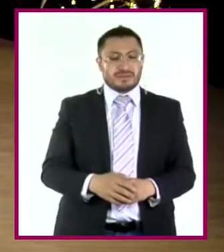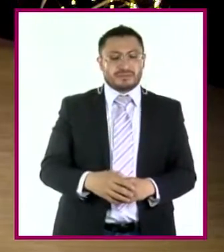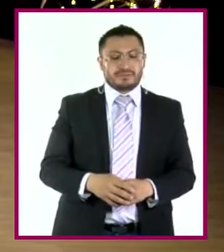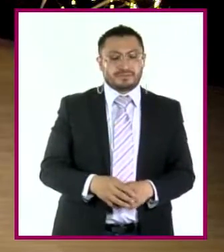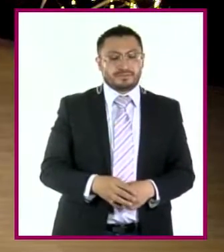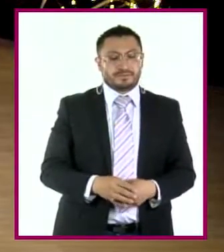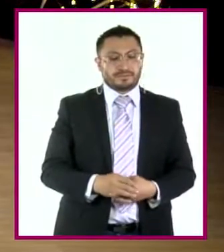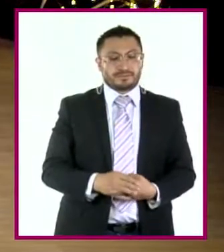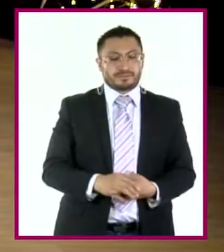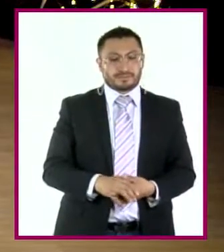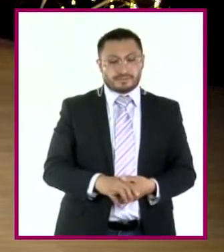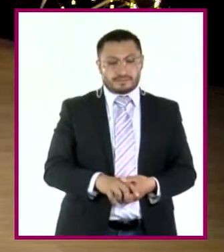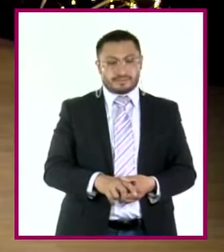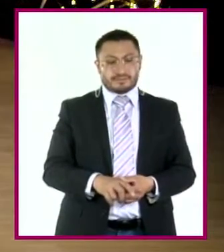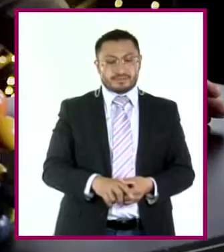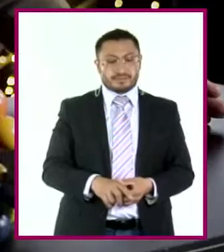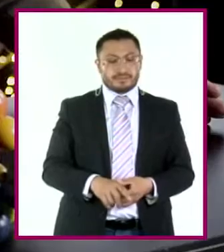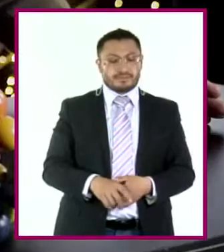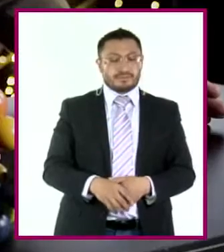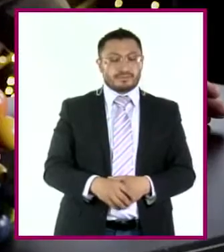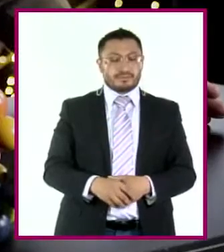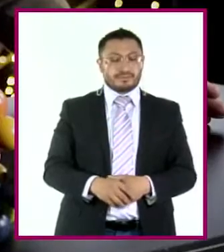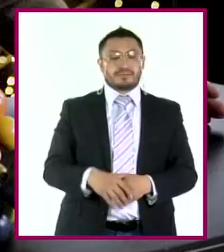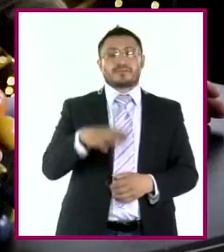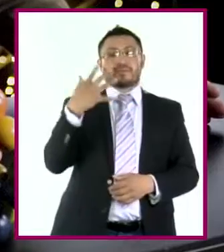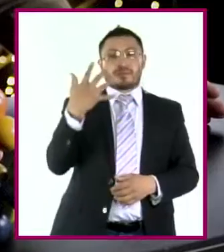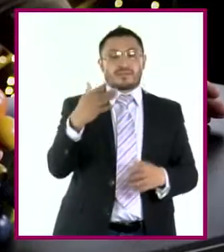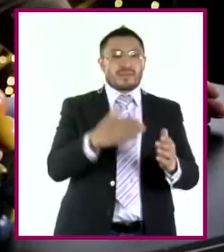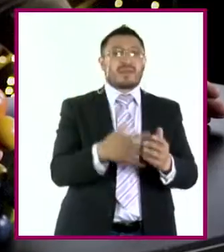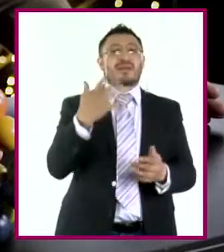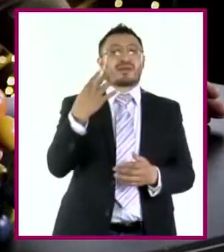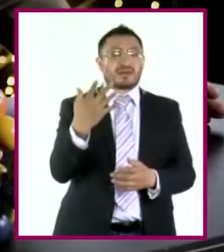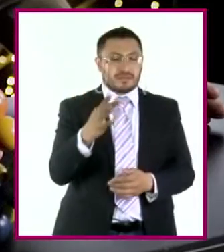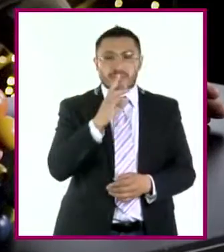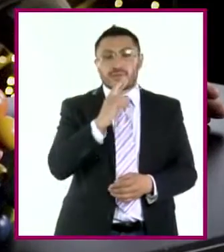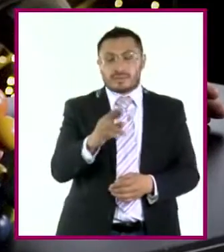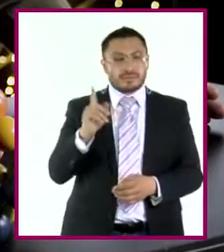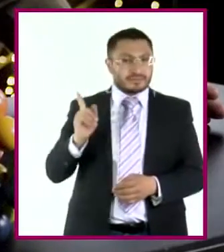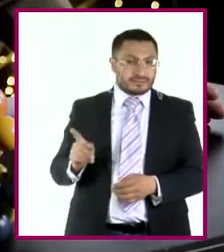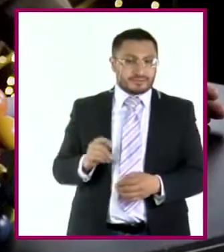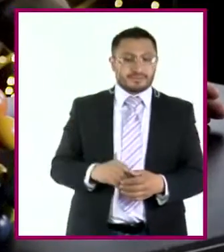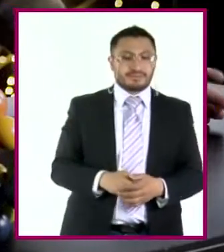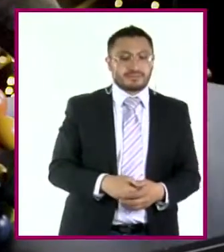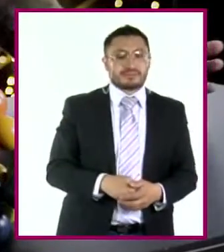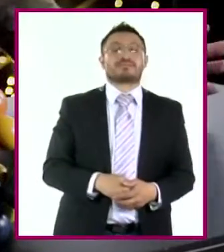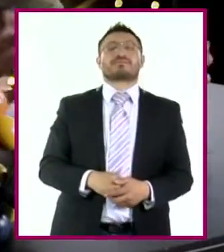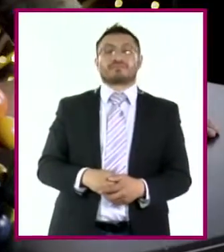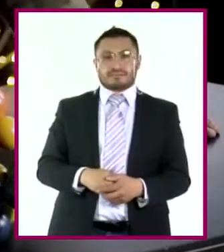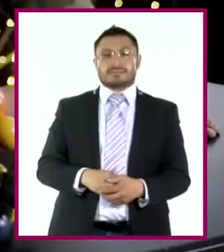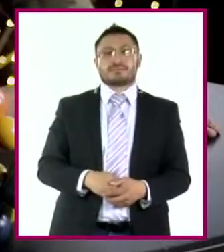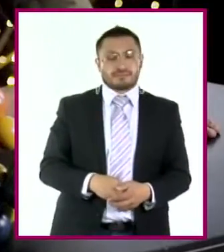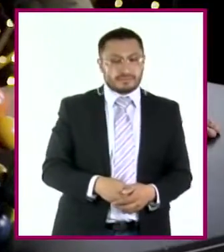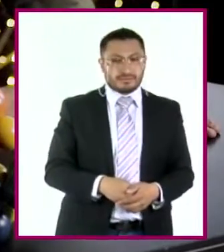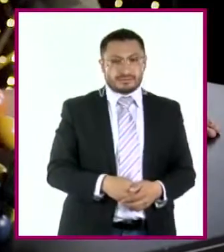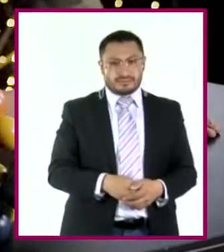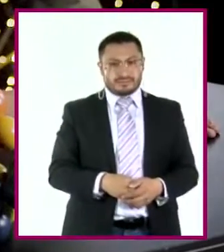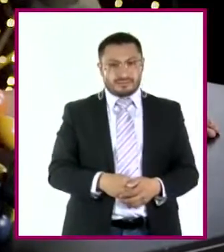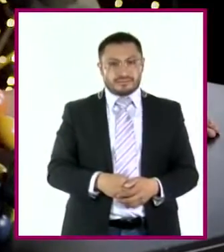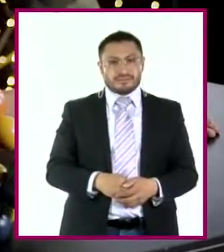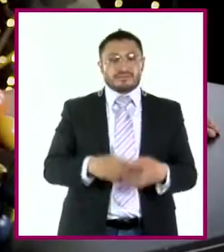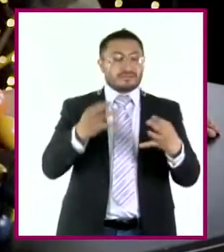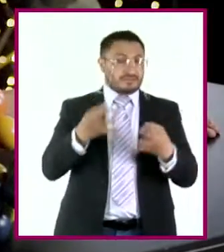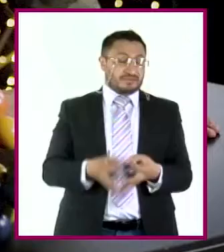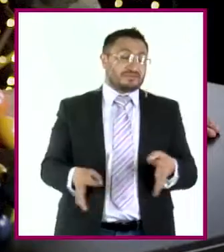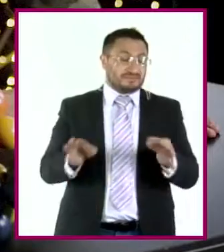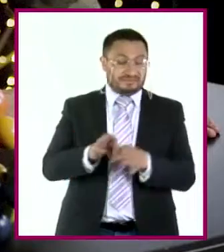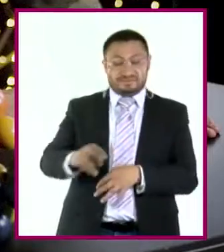consecutivos del 1 al 100. 5050, el resultado que obtuvo Gauss. Ha sido más creativo el tipo, ¿eh?